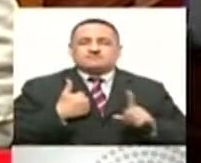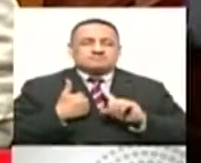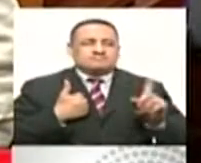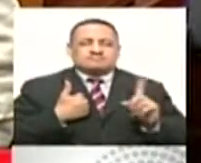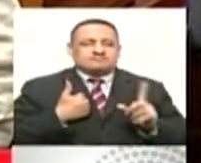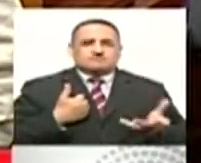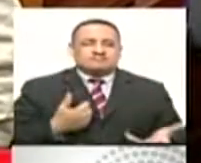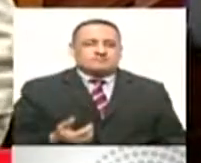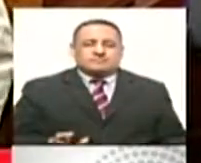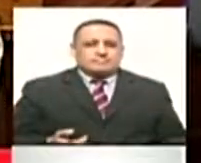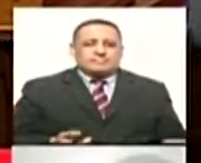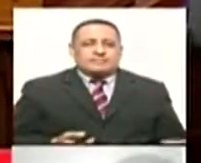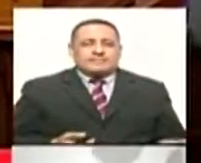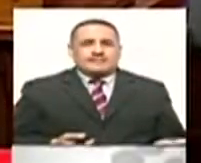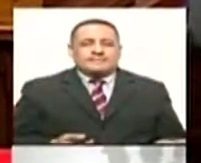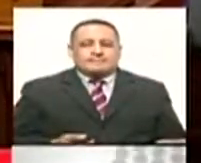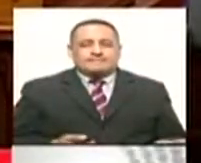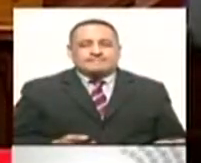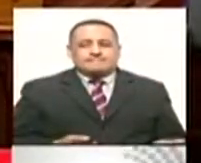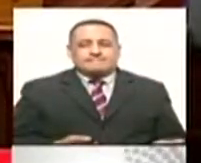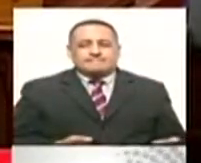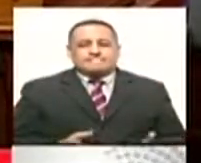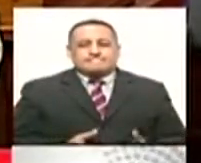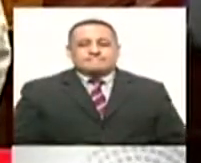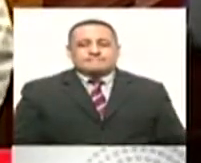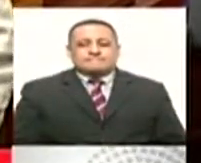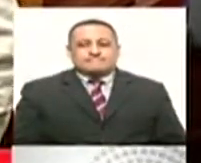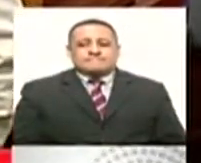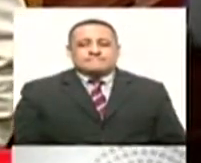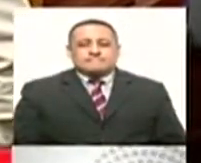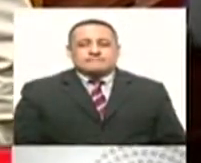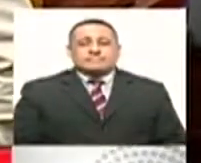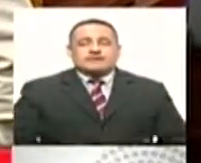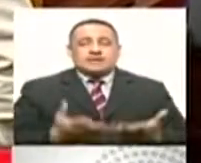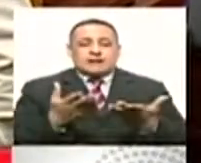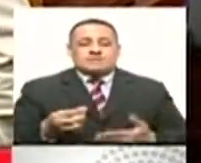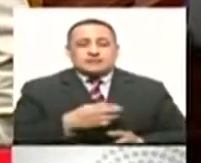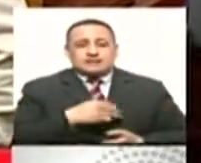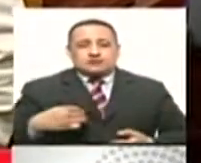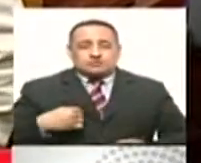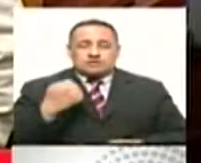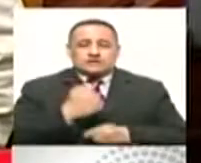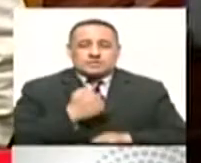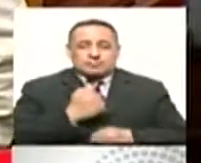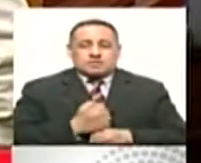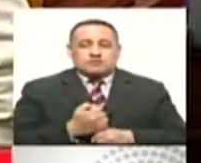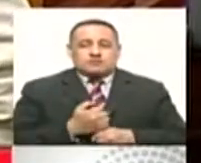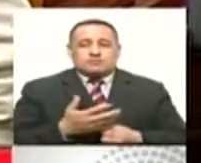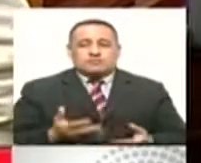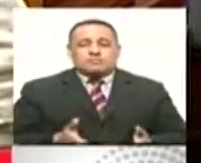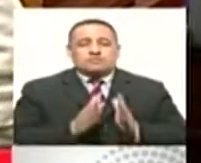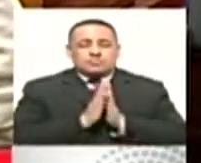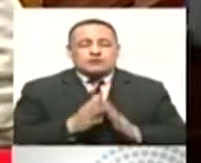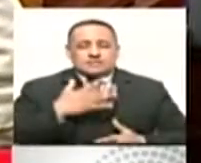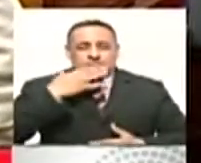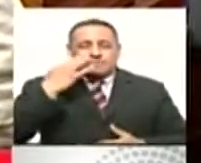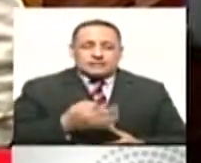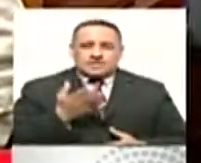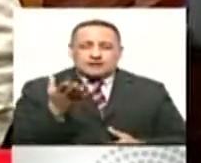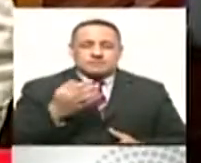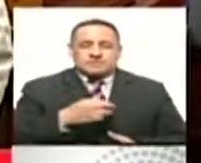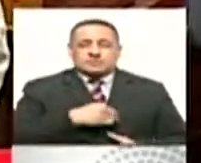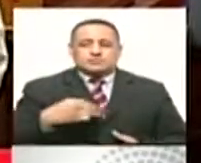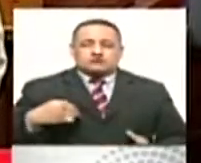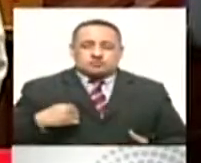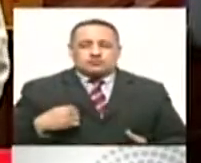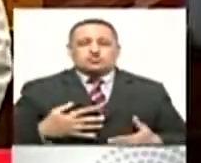manera racional sobre objetivos en vez de estarnos sacando los ojos unos a otros. Muchas gracias. Que tengan